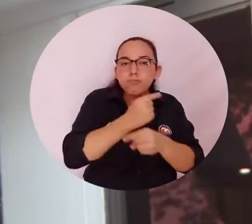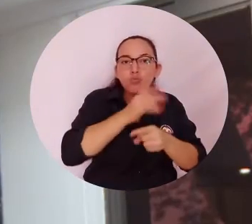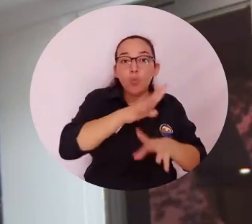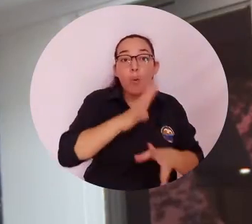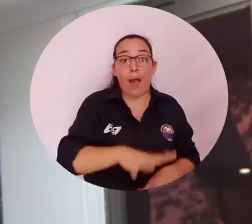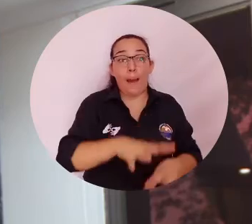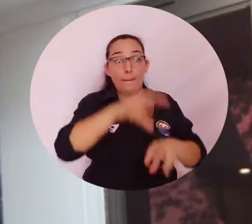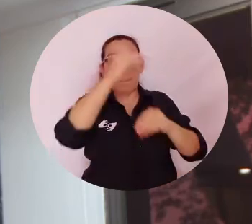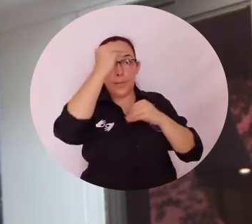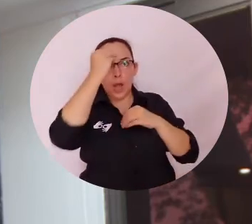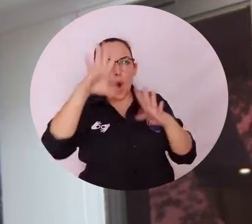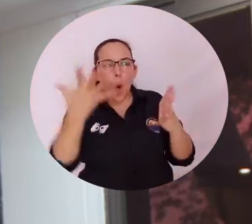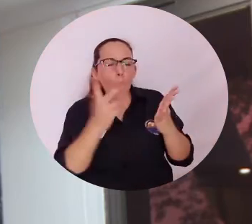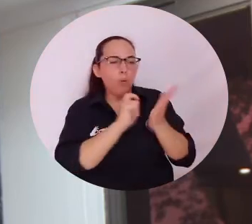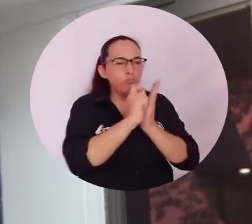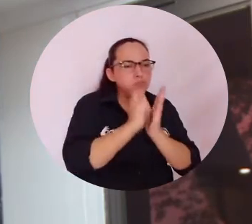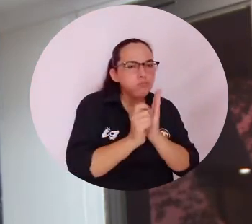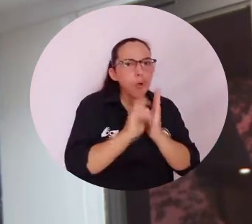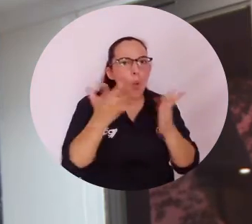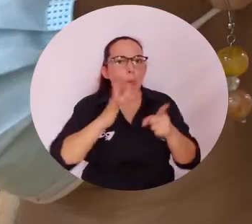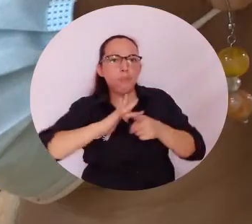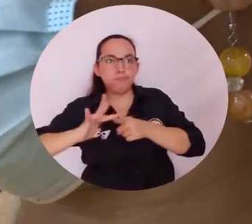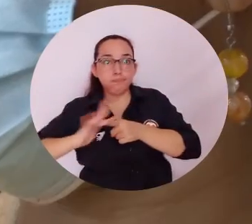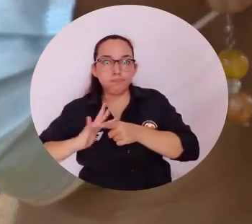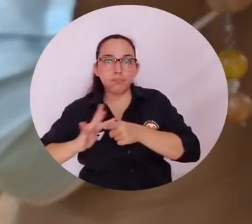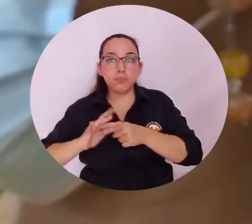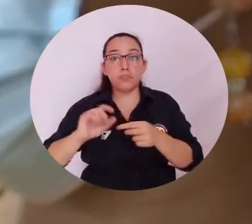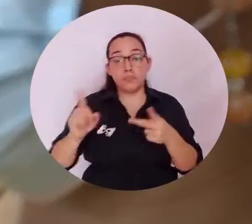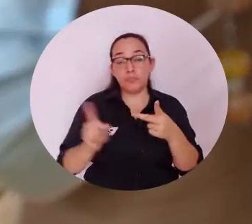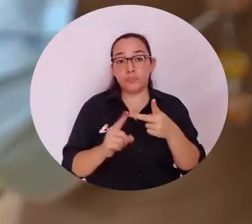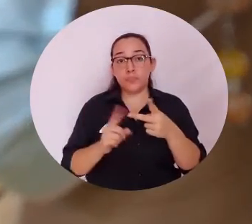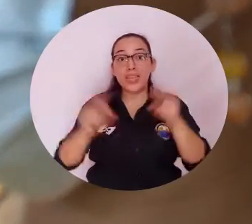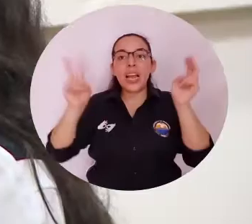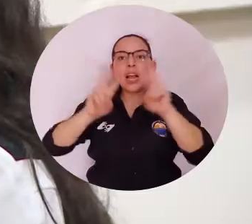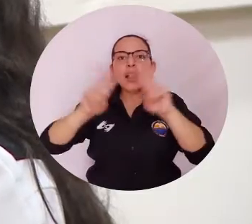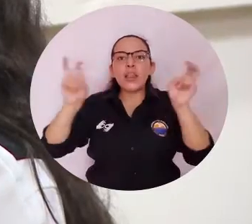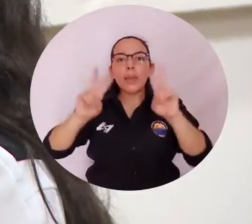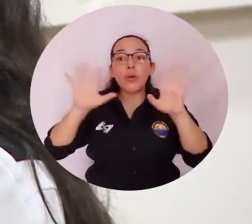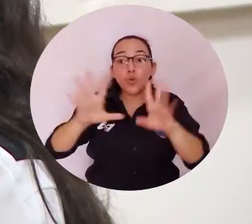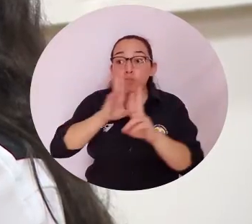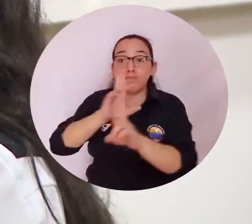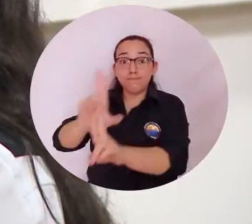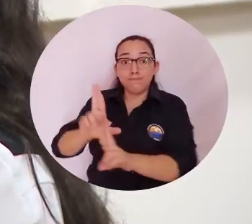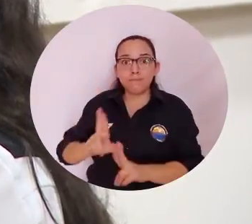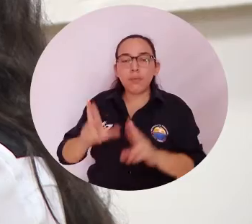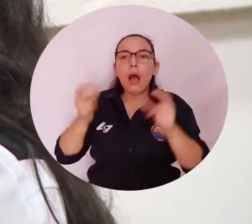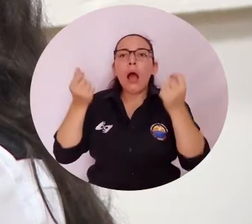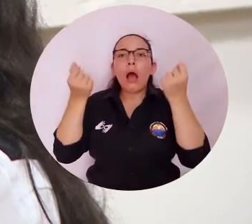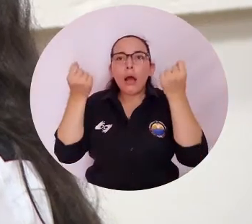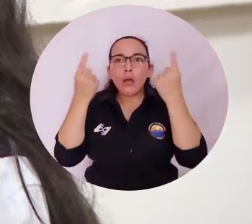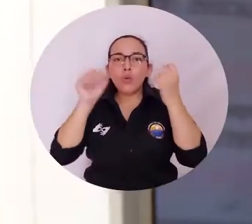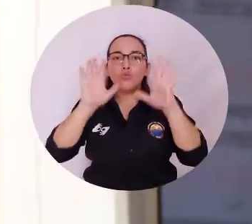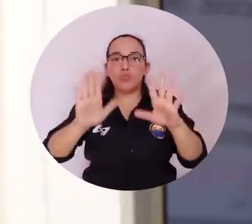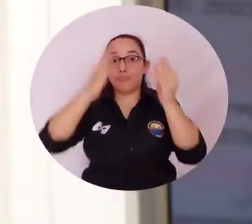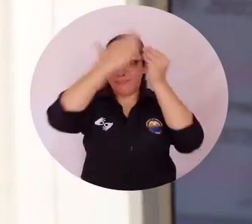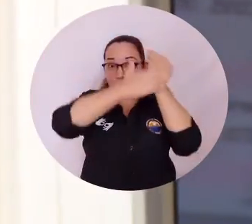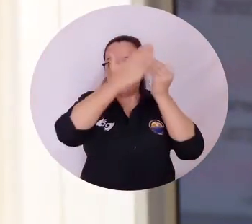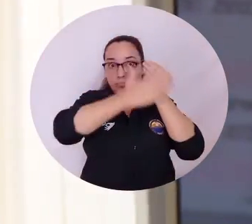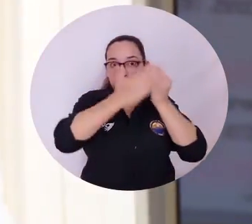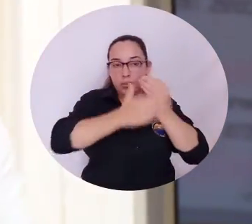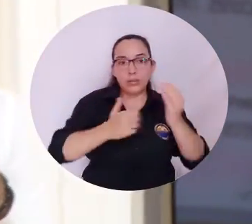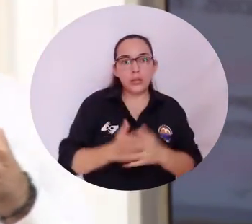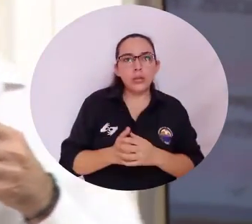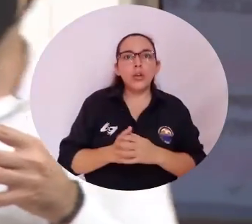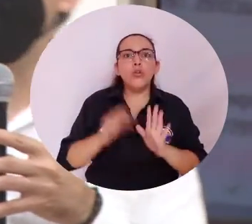tema de resultados de aprendizaje, cómo redactarlos y cómo implementarlos y el segundo es el tema de cómo a partir de esos resultados entender los resultados de la prueba